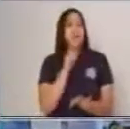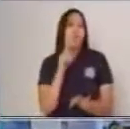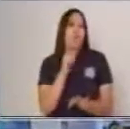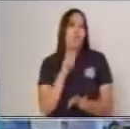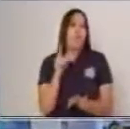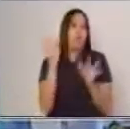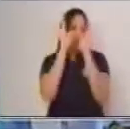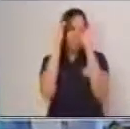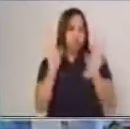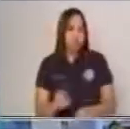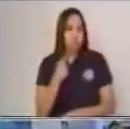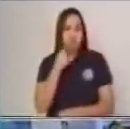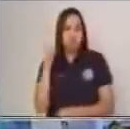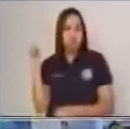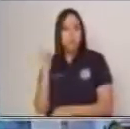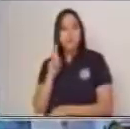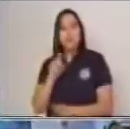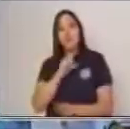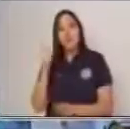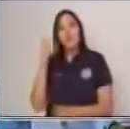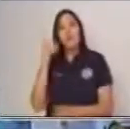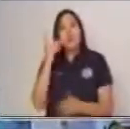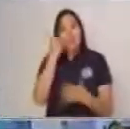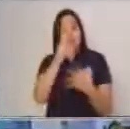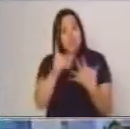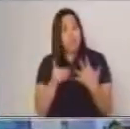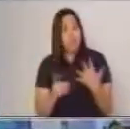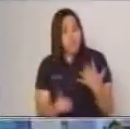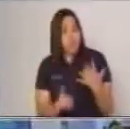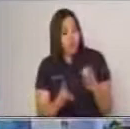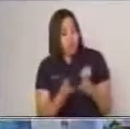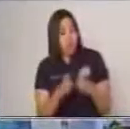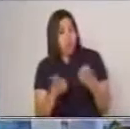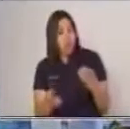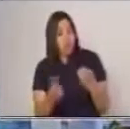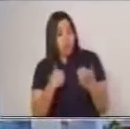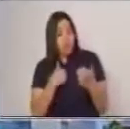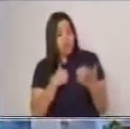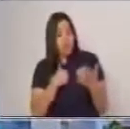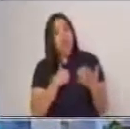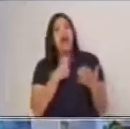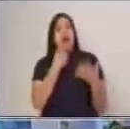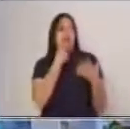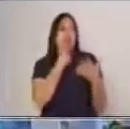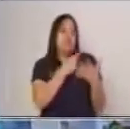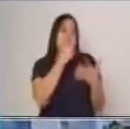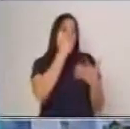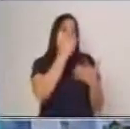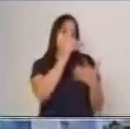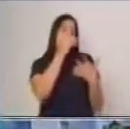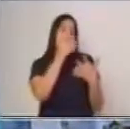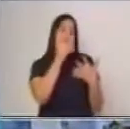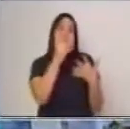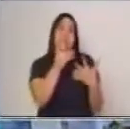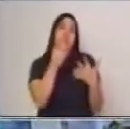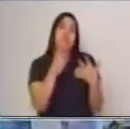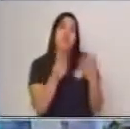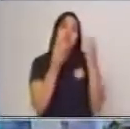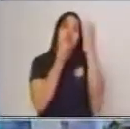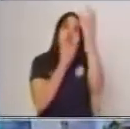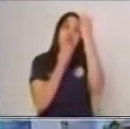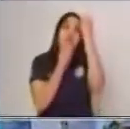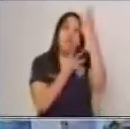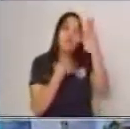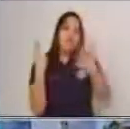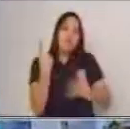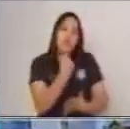argumentativo. Será un texto descriptivo en donde está definiendo, en donde está describiendo la información de